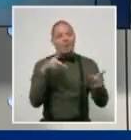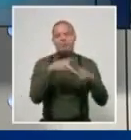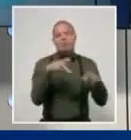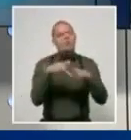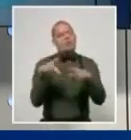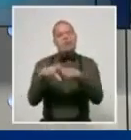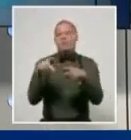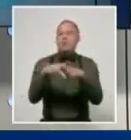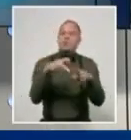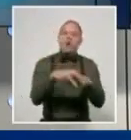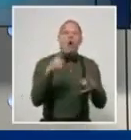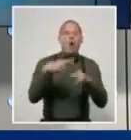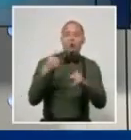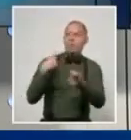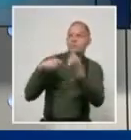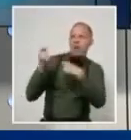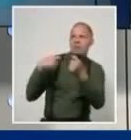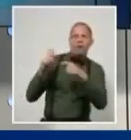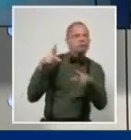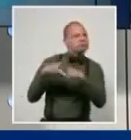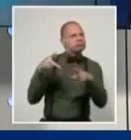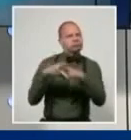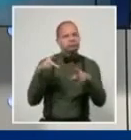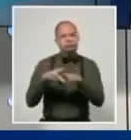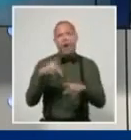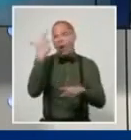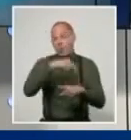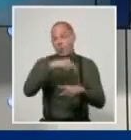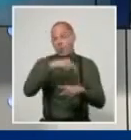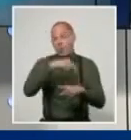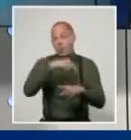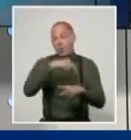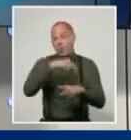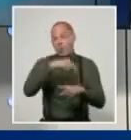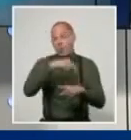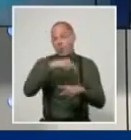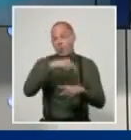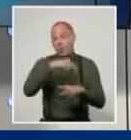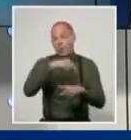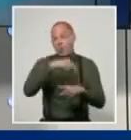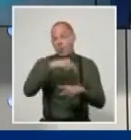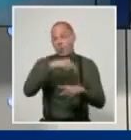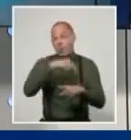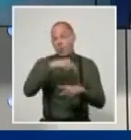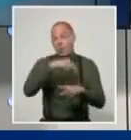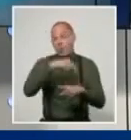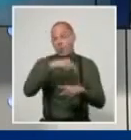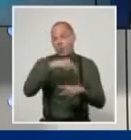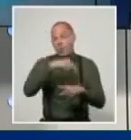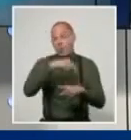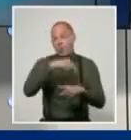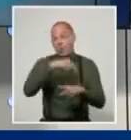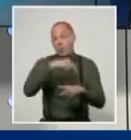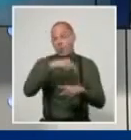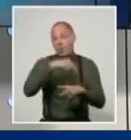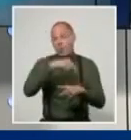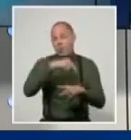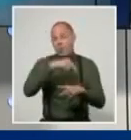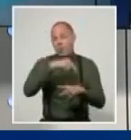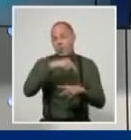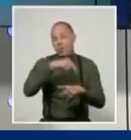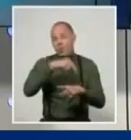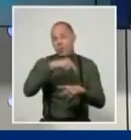exportaciones y a la reforma misma de la economía. Para ahí, oye lo que ha dicho este hombre, caballo. Ay, qué